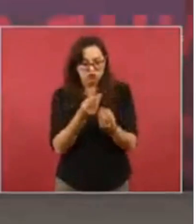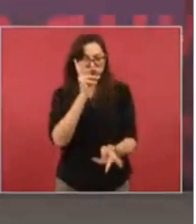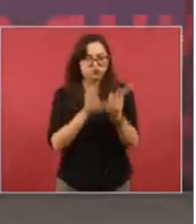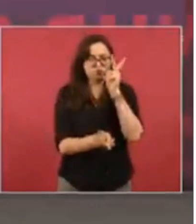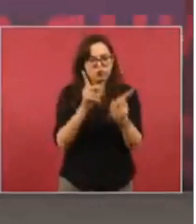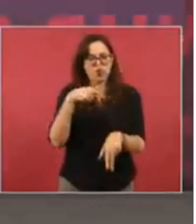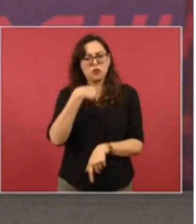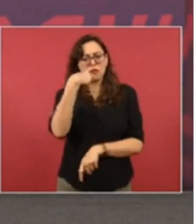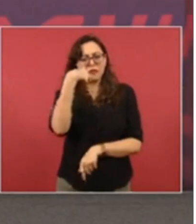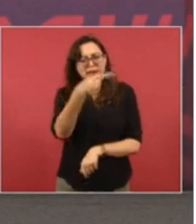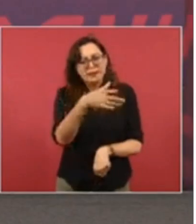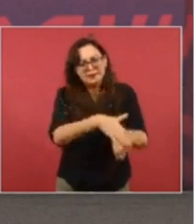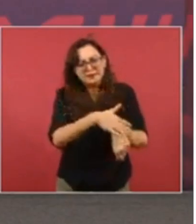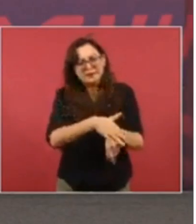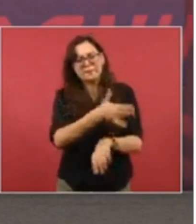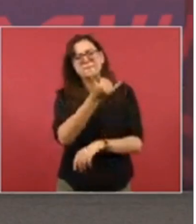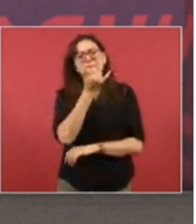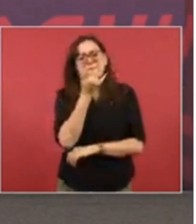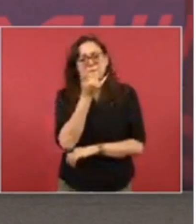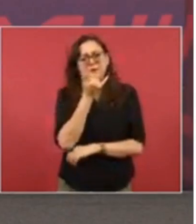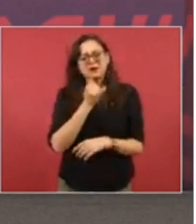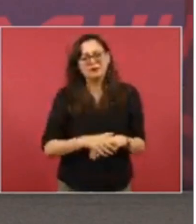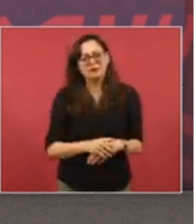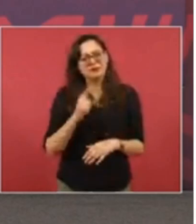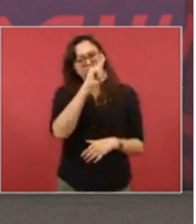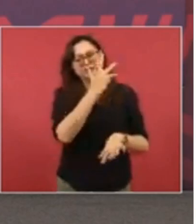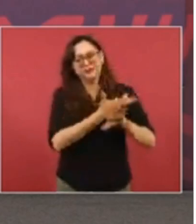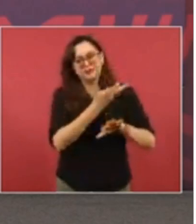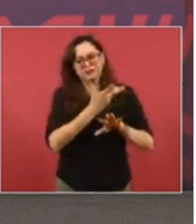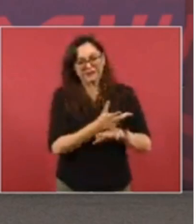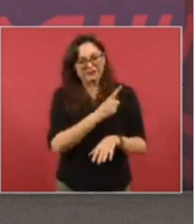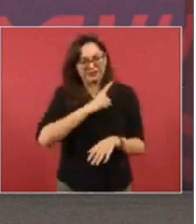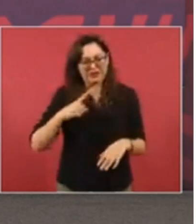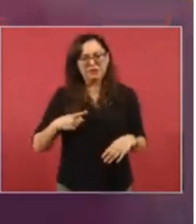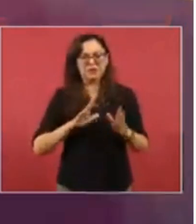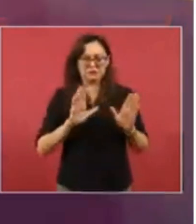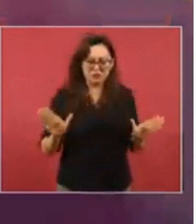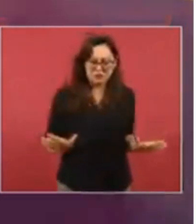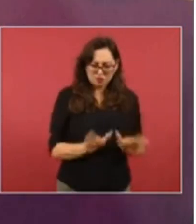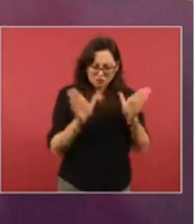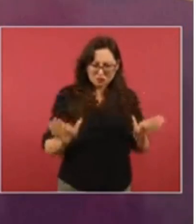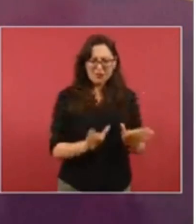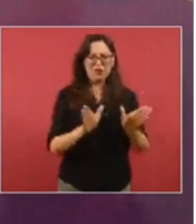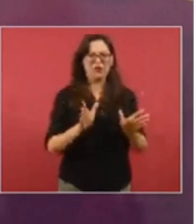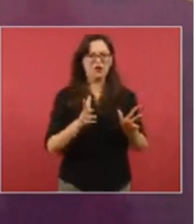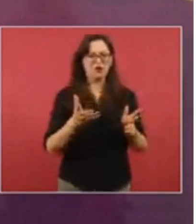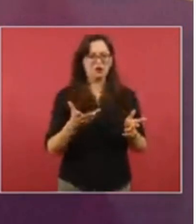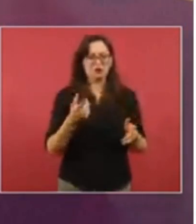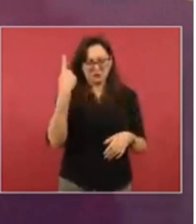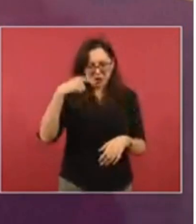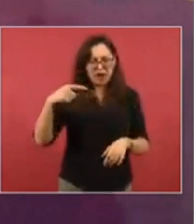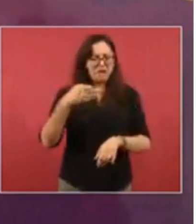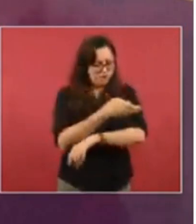se otorga una beca a las familias en Estados Unidos